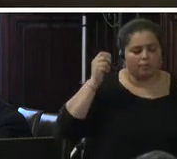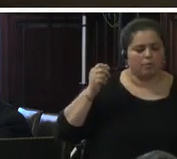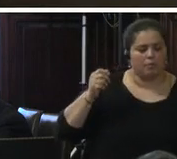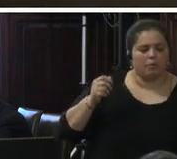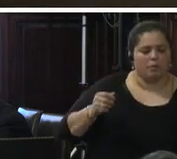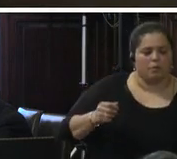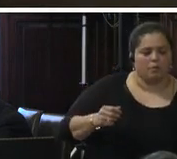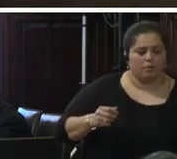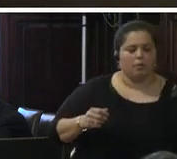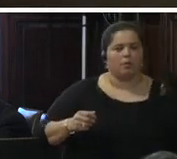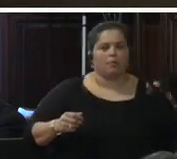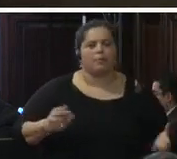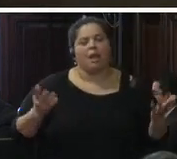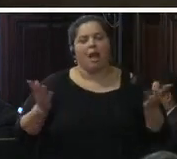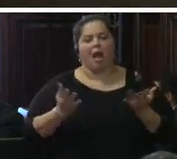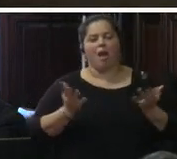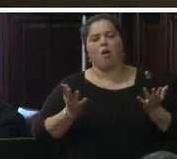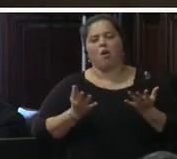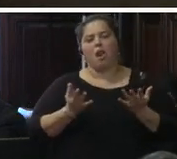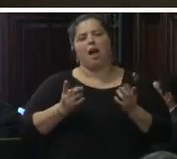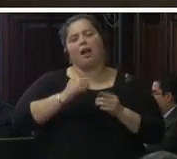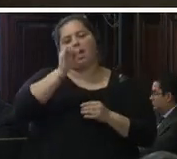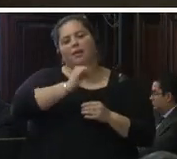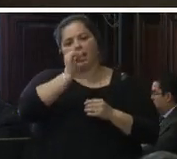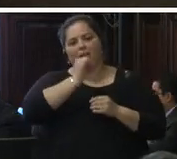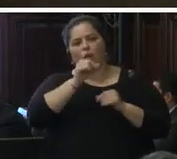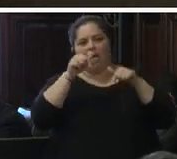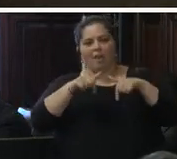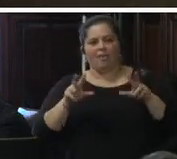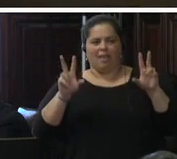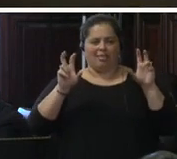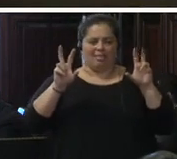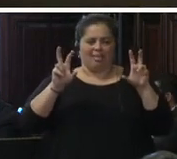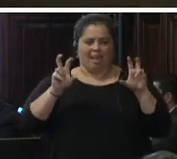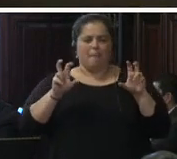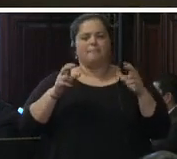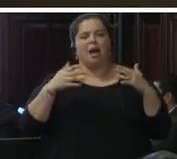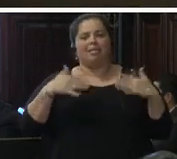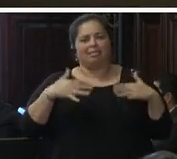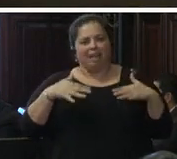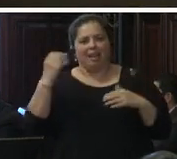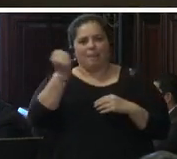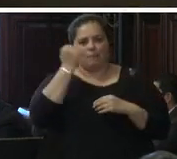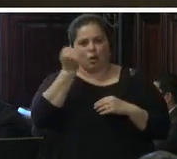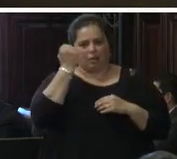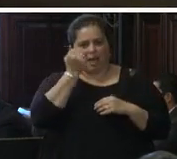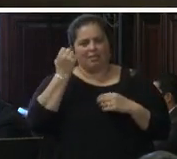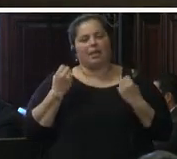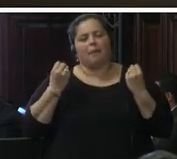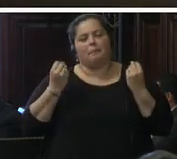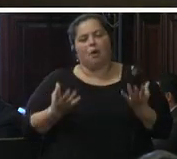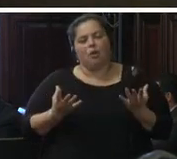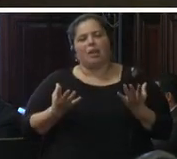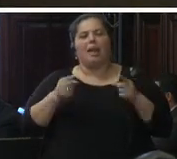very very important matter because it costs each state an awful lot of money apart from other